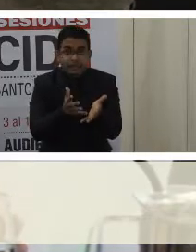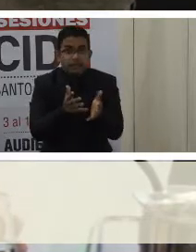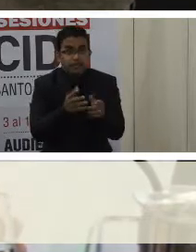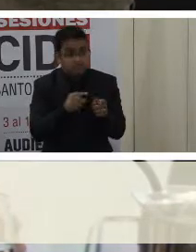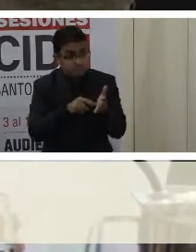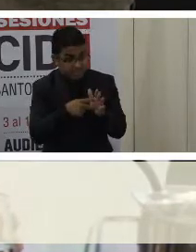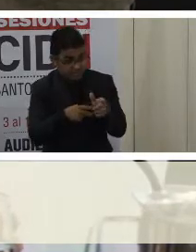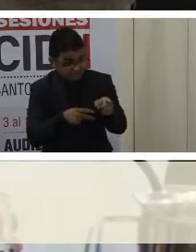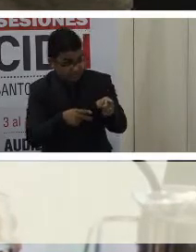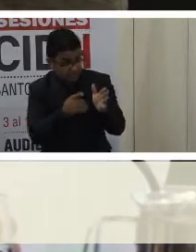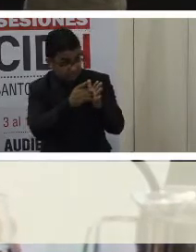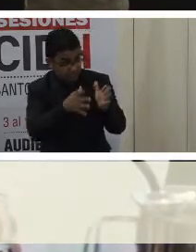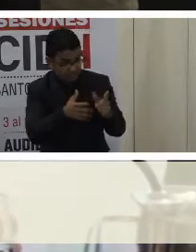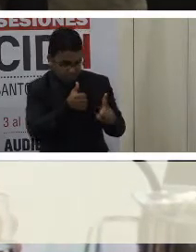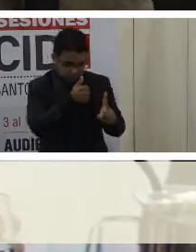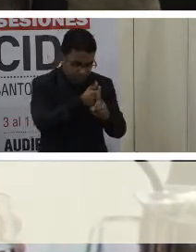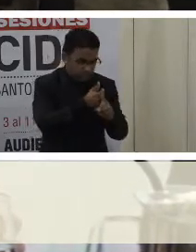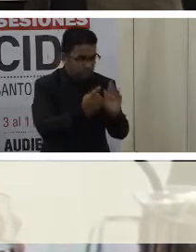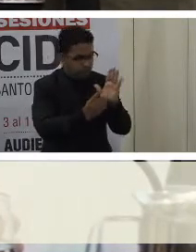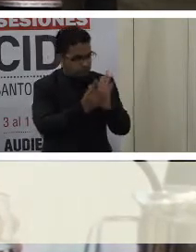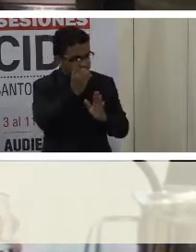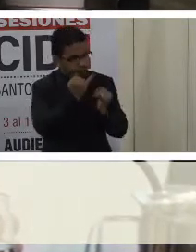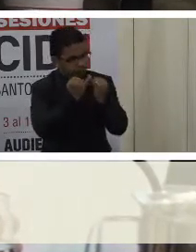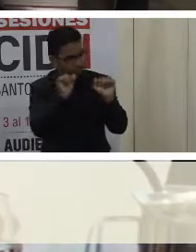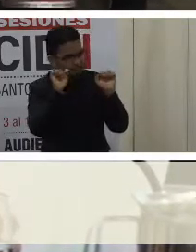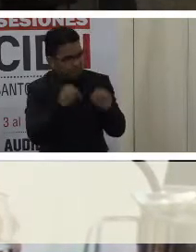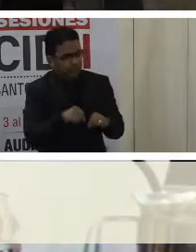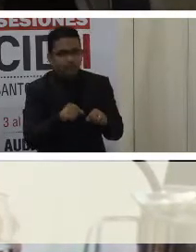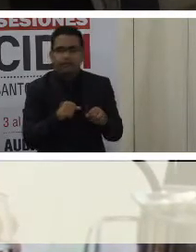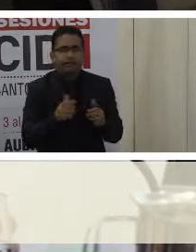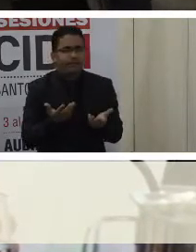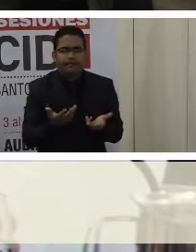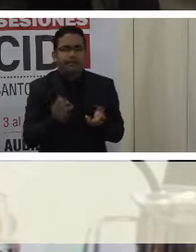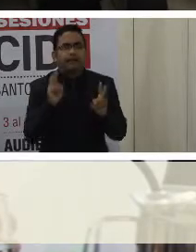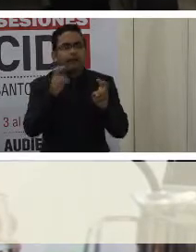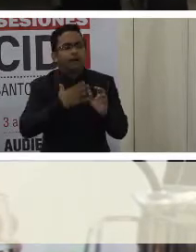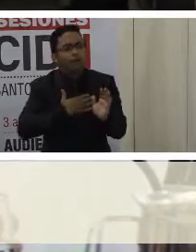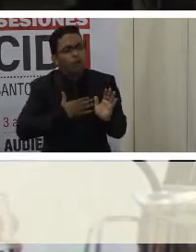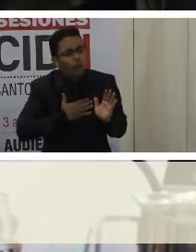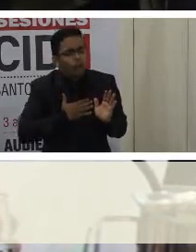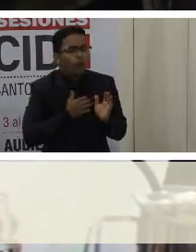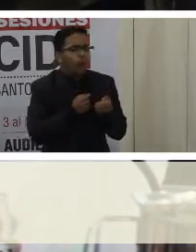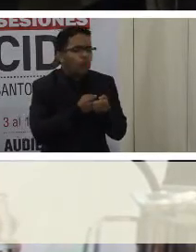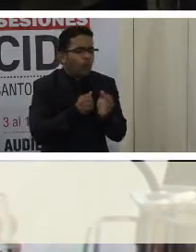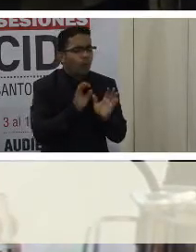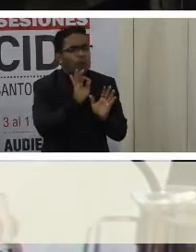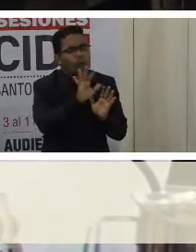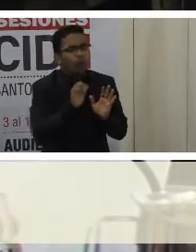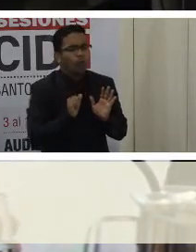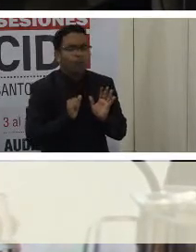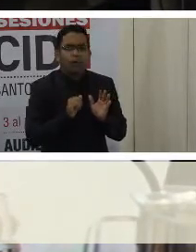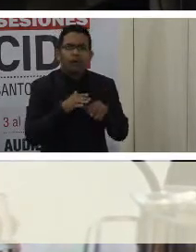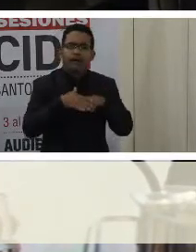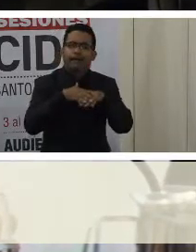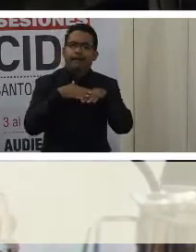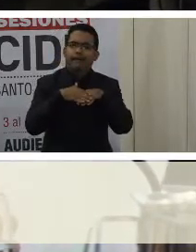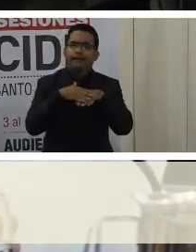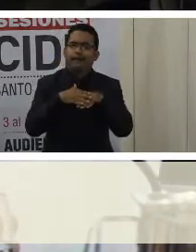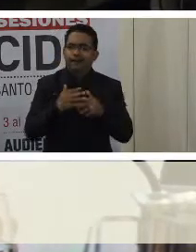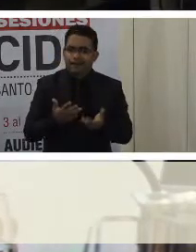como agentes de su propio desarrollo, sino más bien favoreciendo a aquellos grupos o factores prooficialistas,